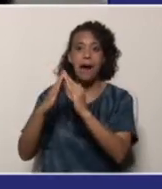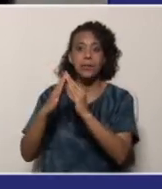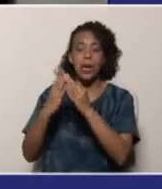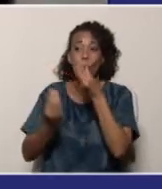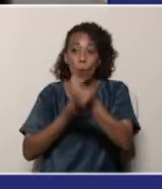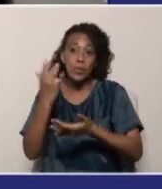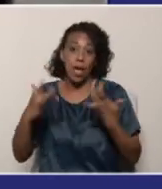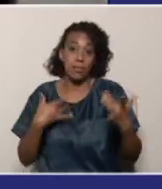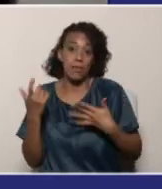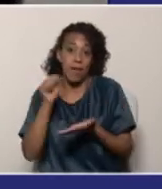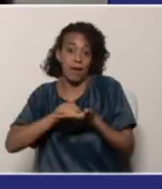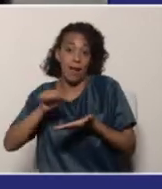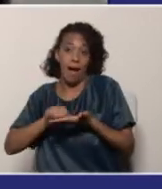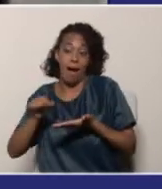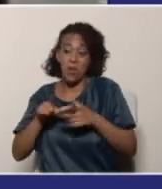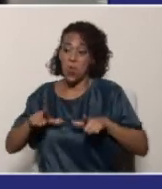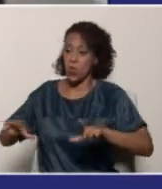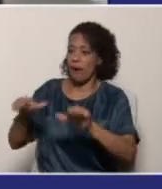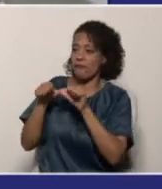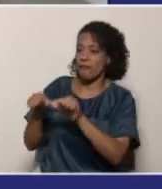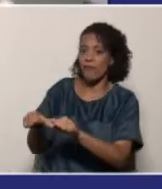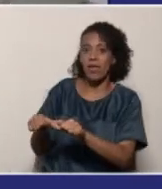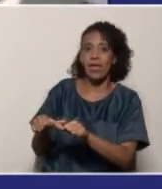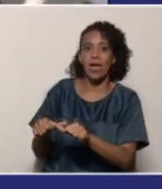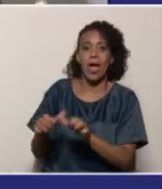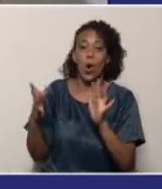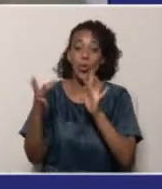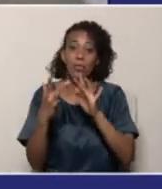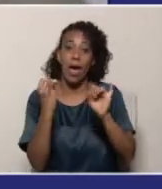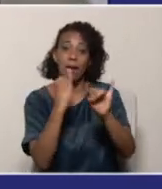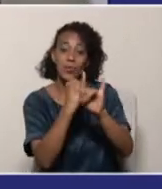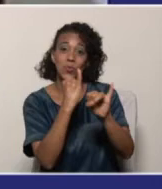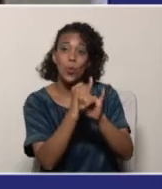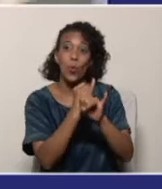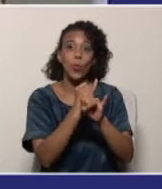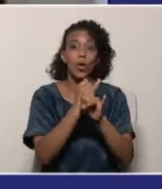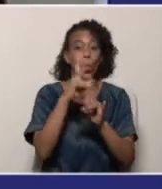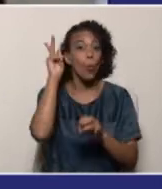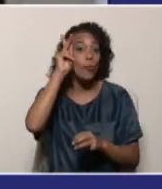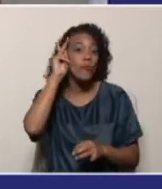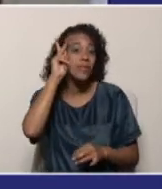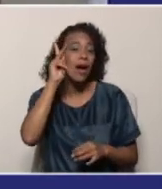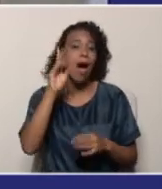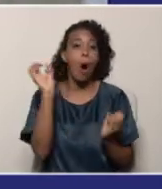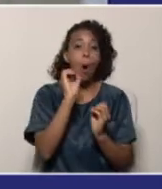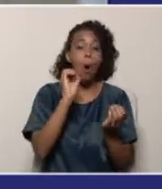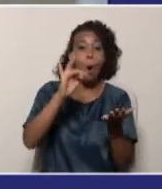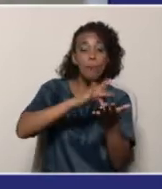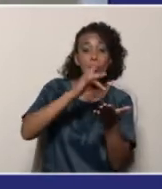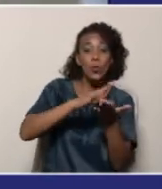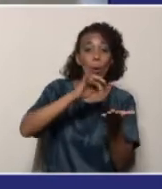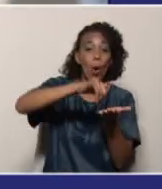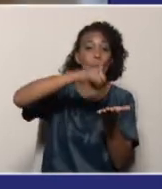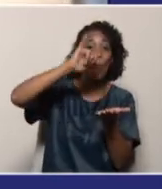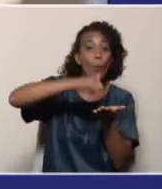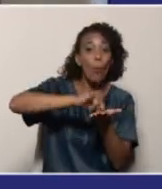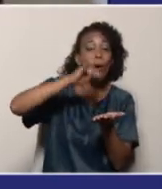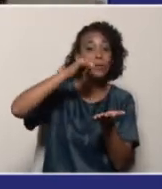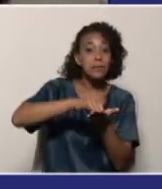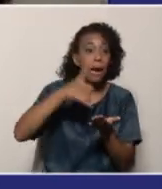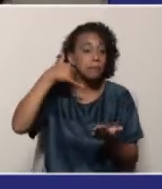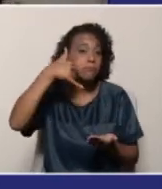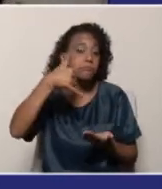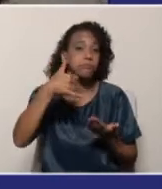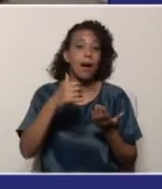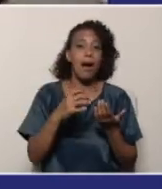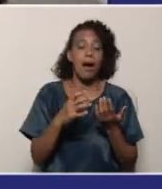cual he realizado mis actividades escolares. Me conectaba virtualmente con los profesores online o via WhatsApp. Para